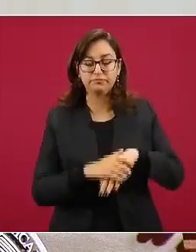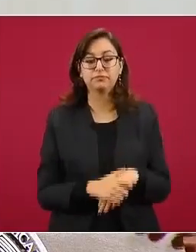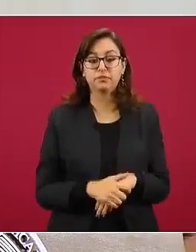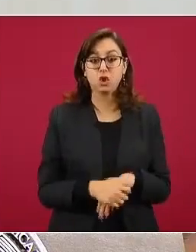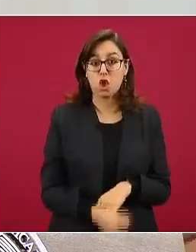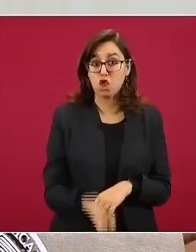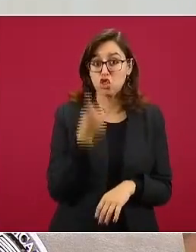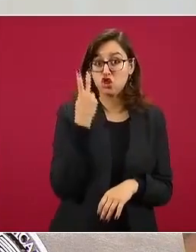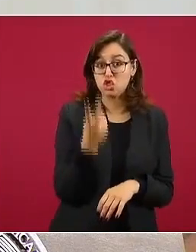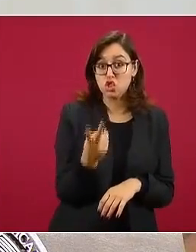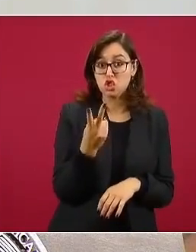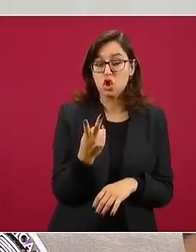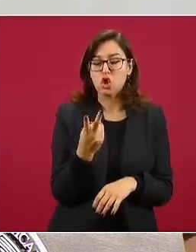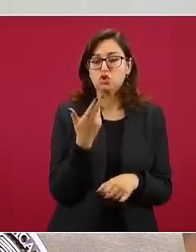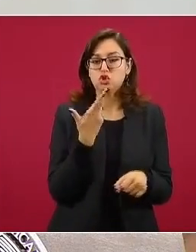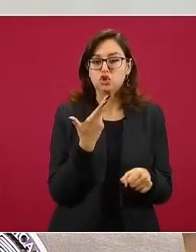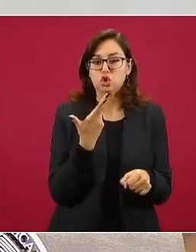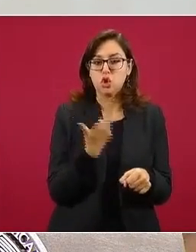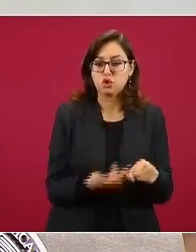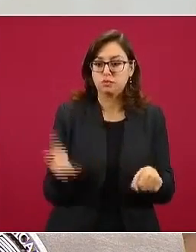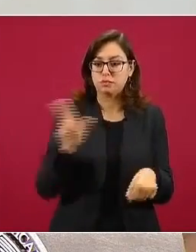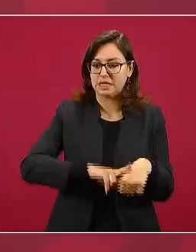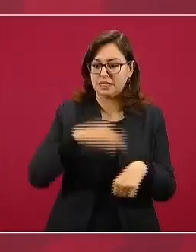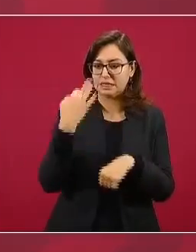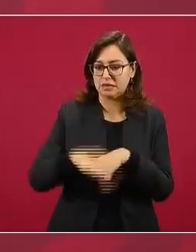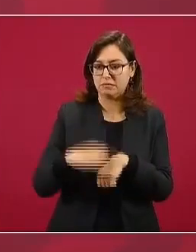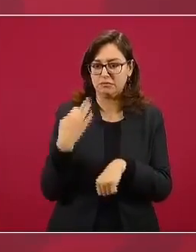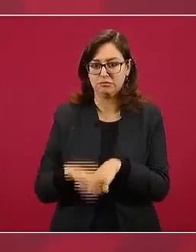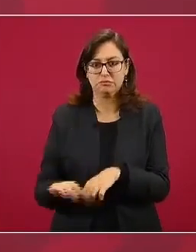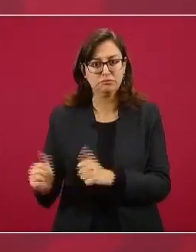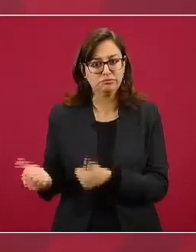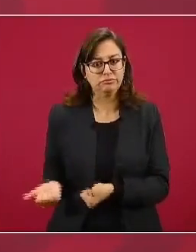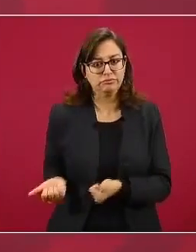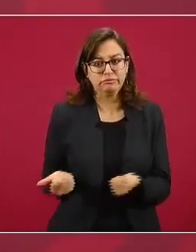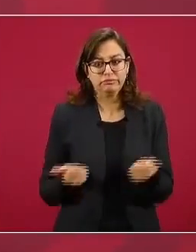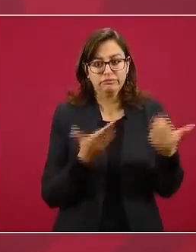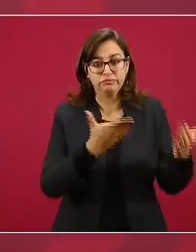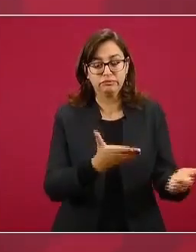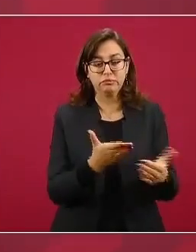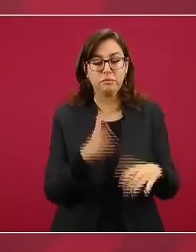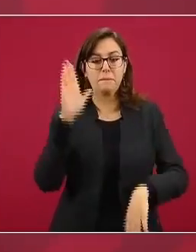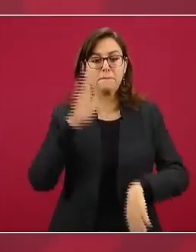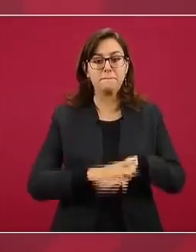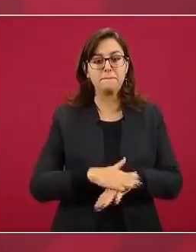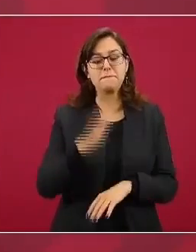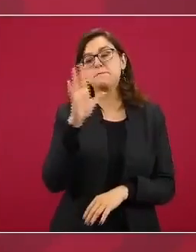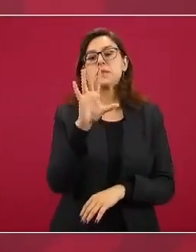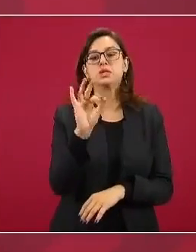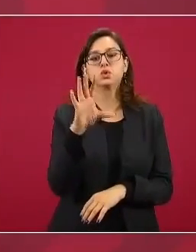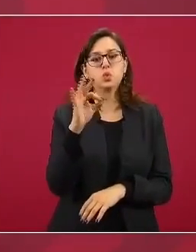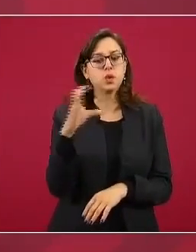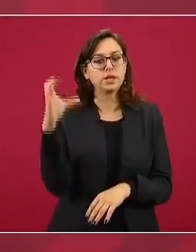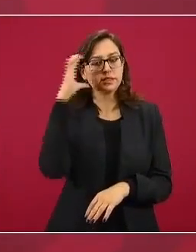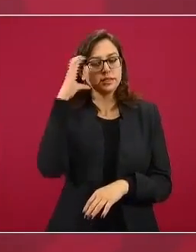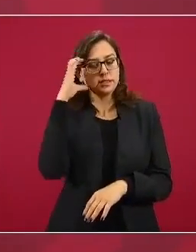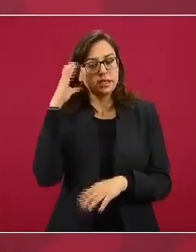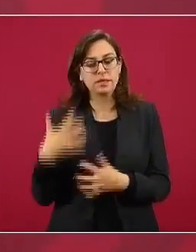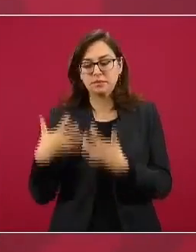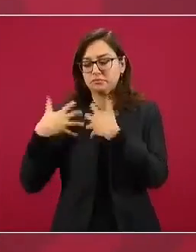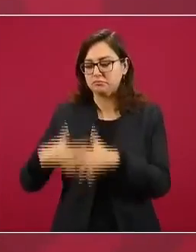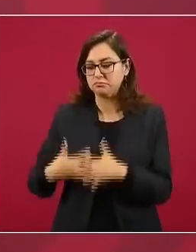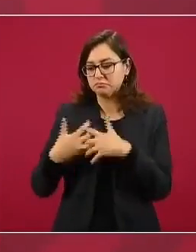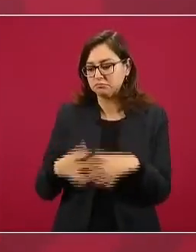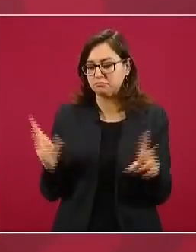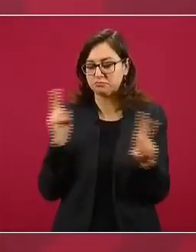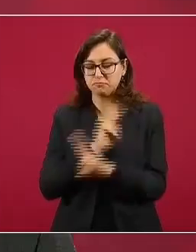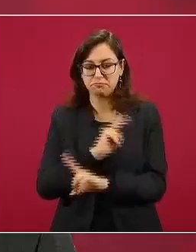estos dos hospitales móviles, federales, 40 camas con ventilador para personas críticamente